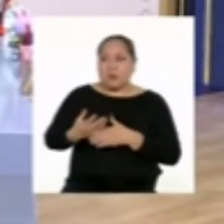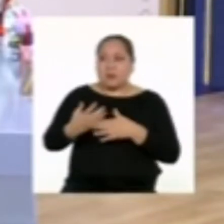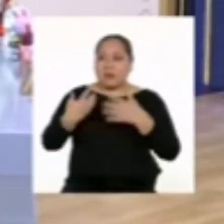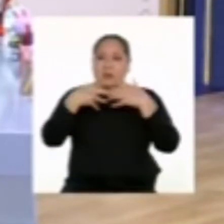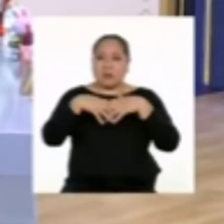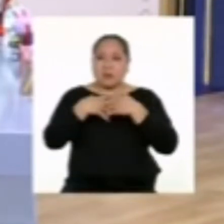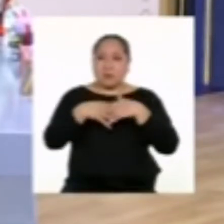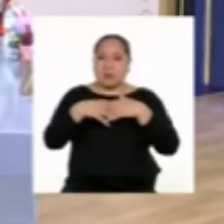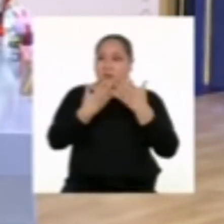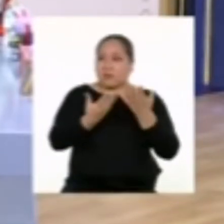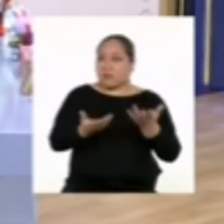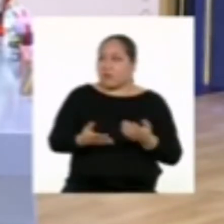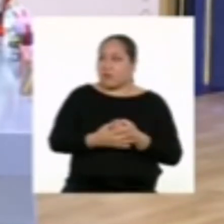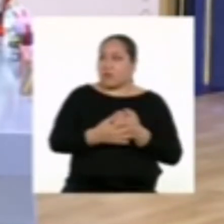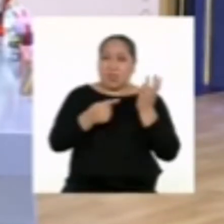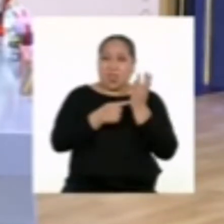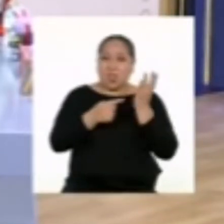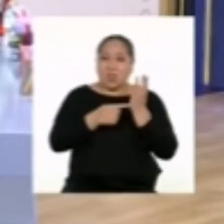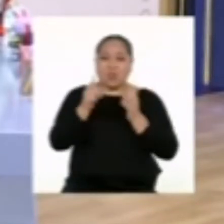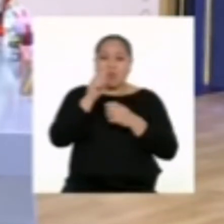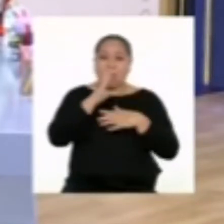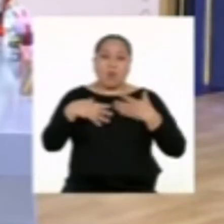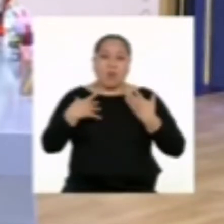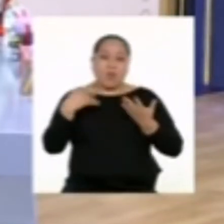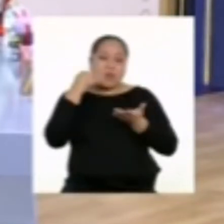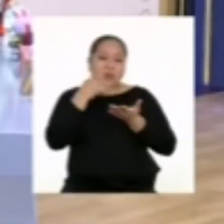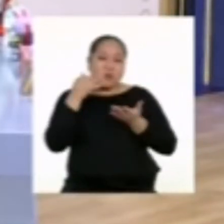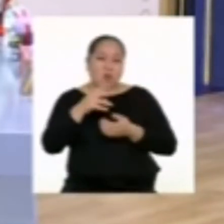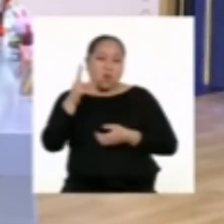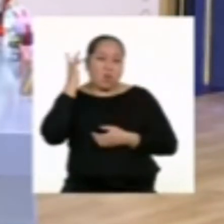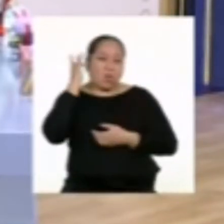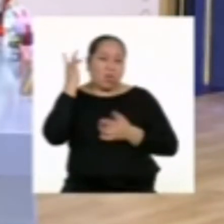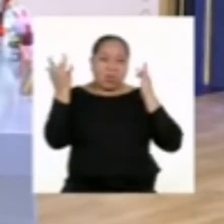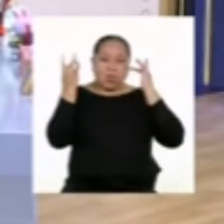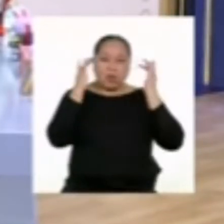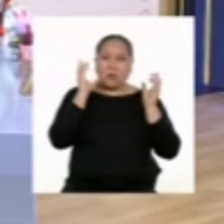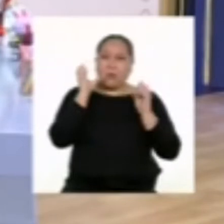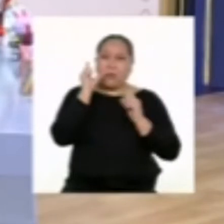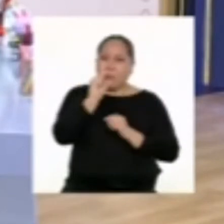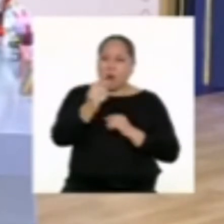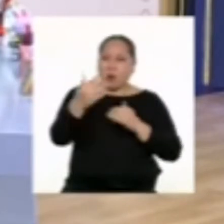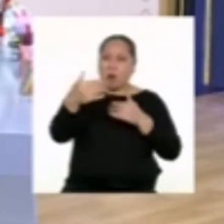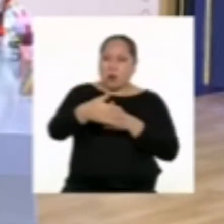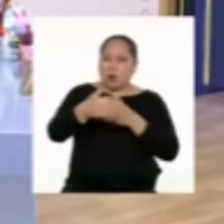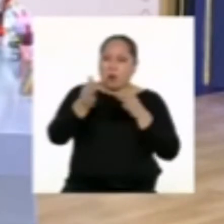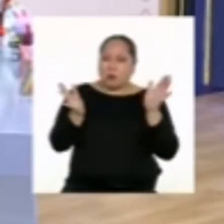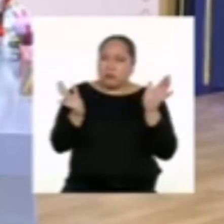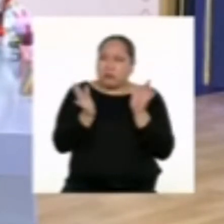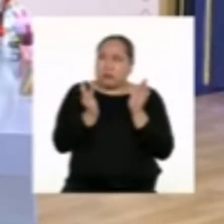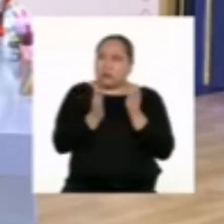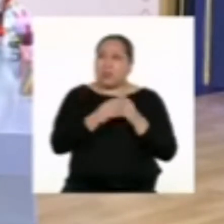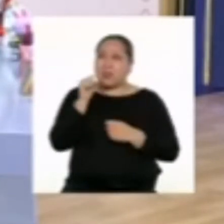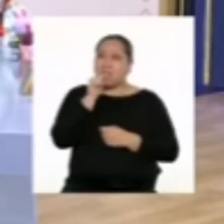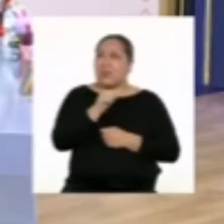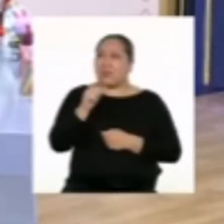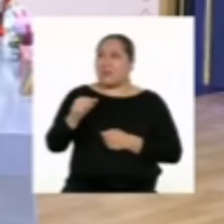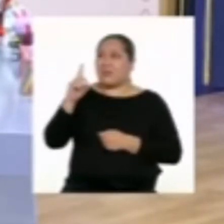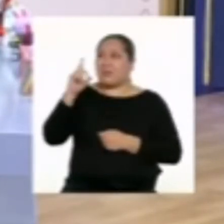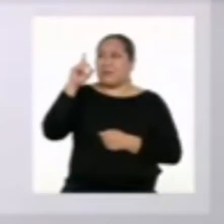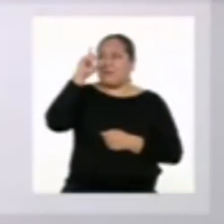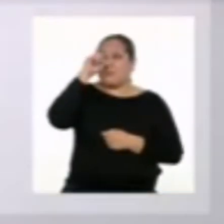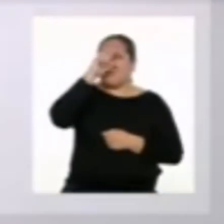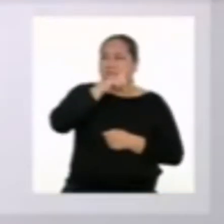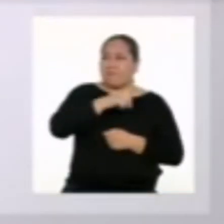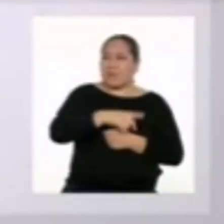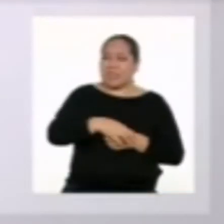aparatos tecnológicos, no poder estudiar por la bulla, el poco espacio... Todo eso hace que discutamos más